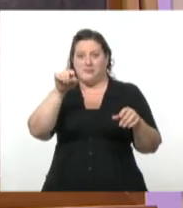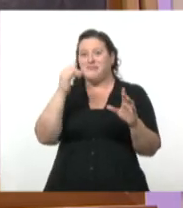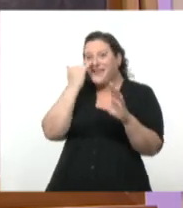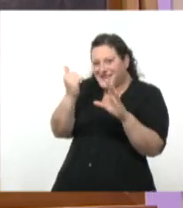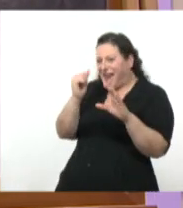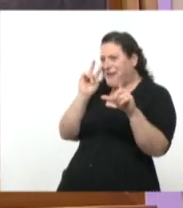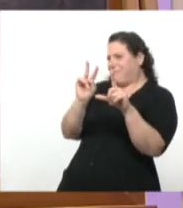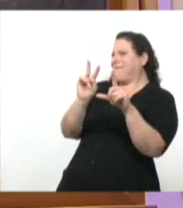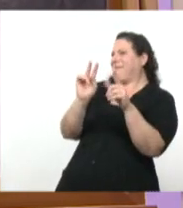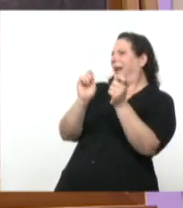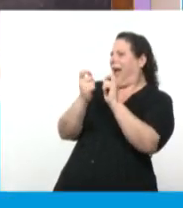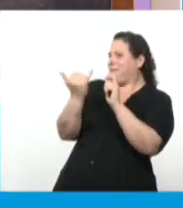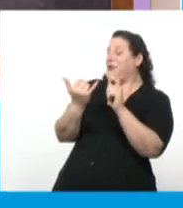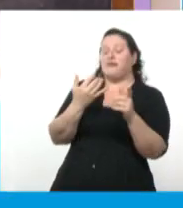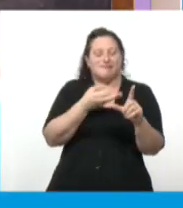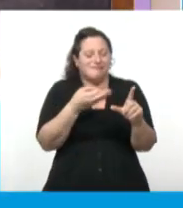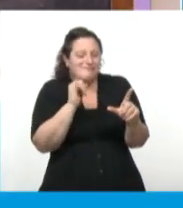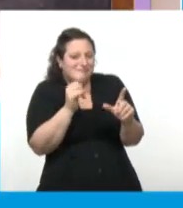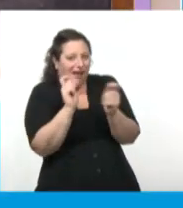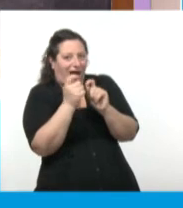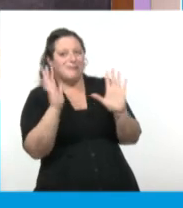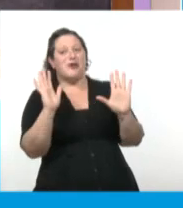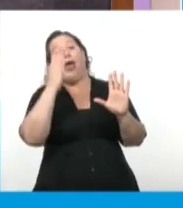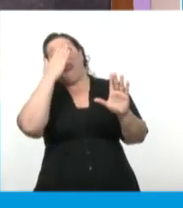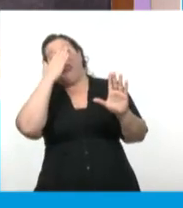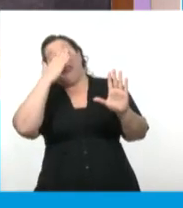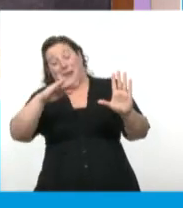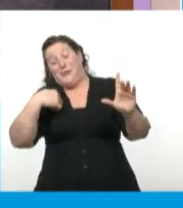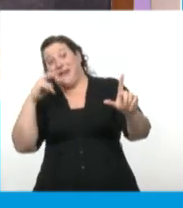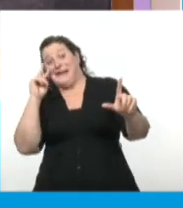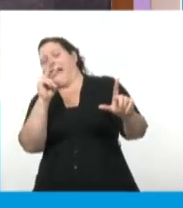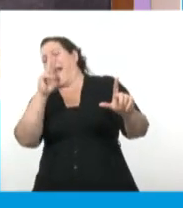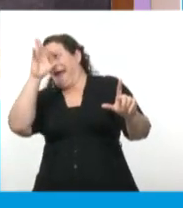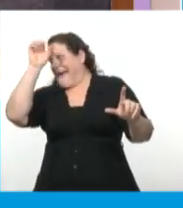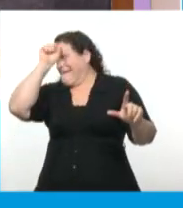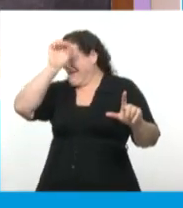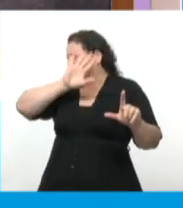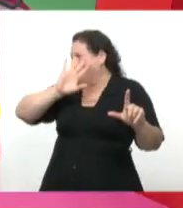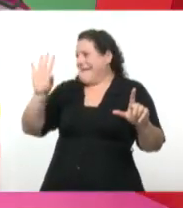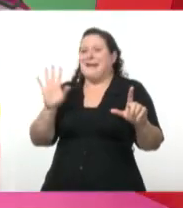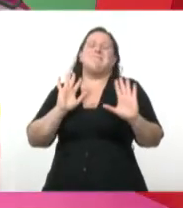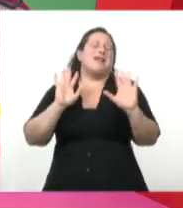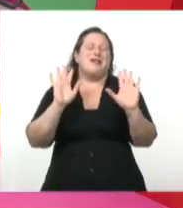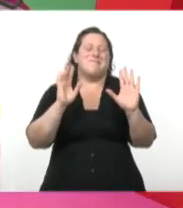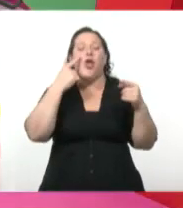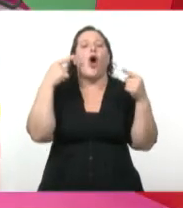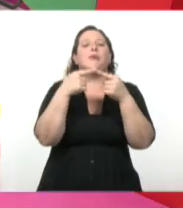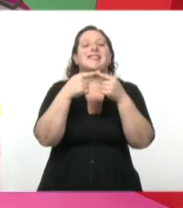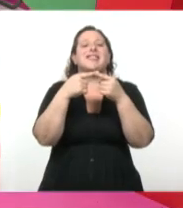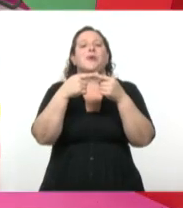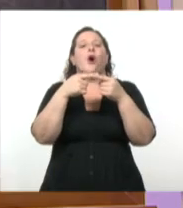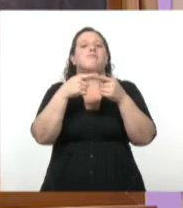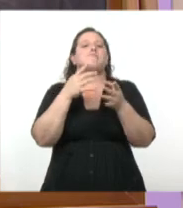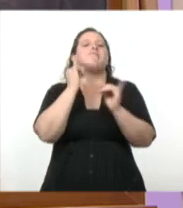Te vas a arrepentir. Me a arrepentir. No, bueno, está bien. voy a arrepentir, pero lo que quiero es que se entienda la idea. En la tele hay que